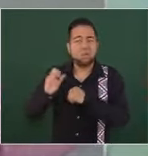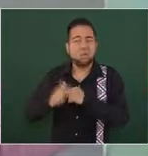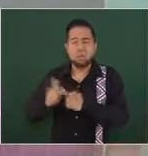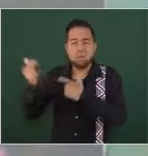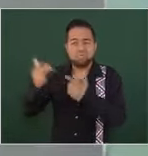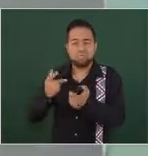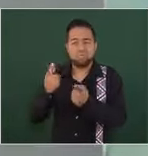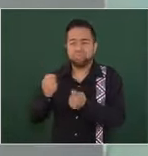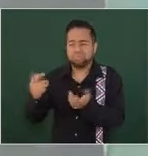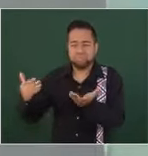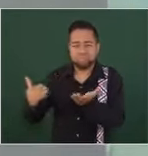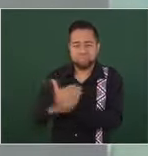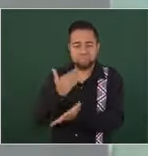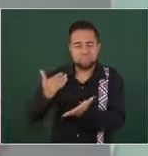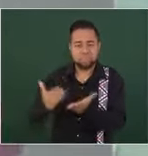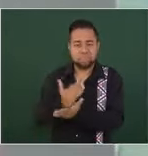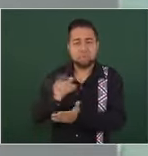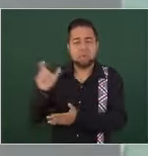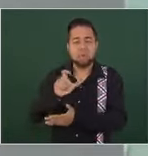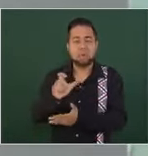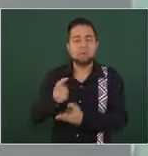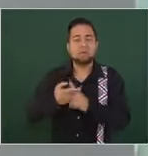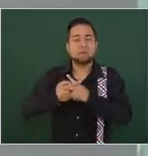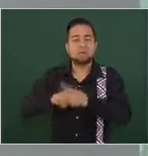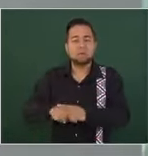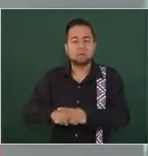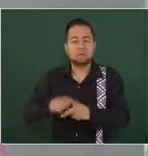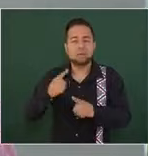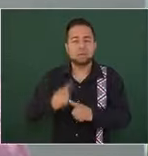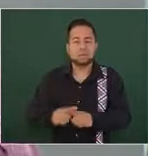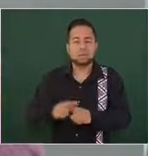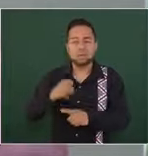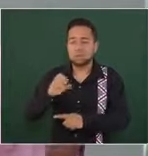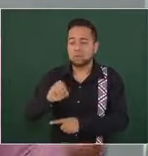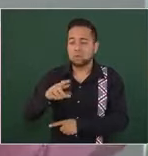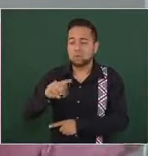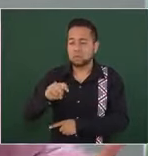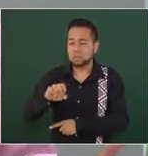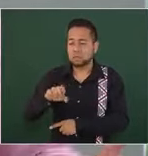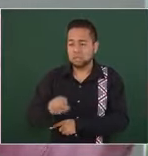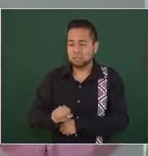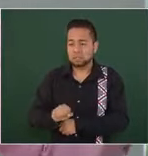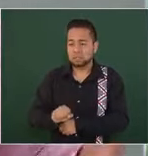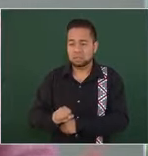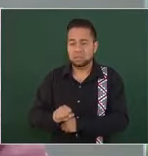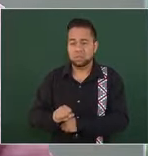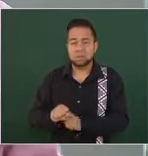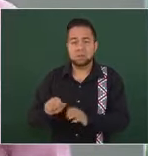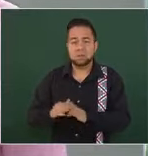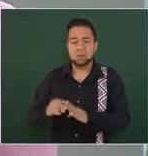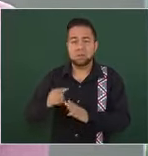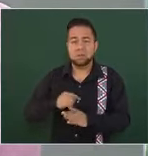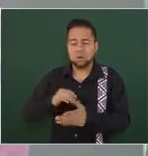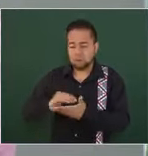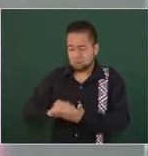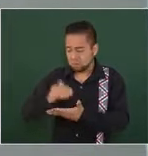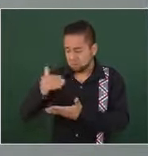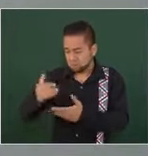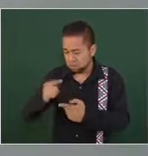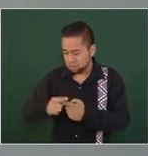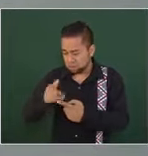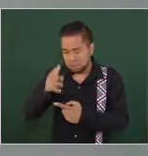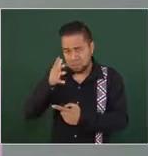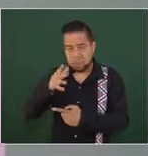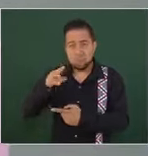llega cortez y se quedan con una parte del tesoro de Moctezuma